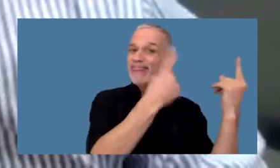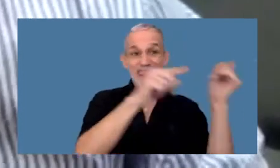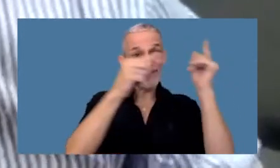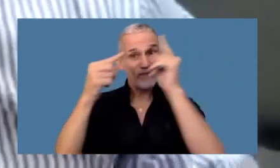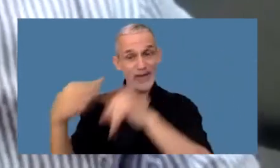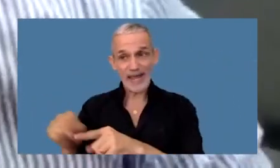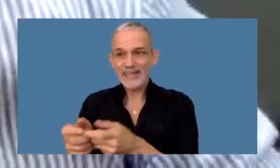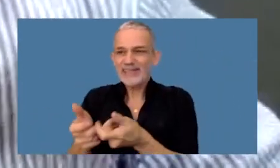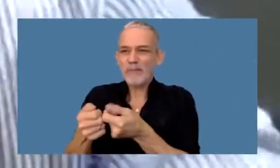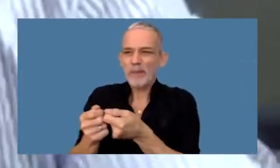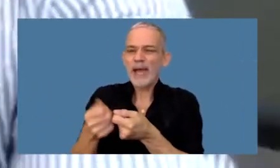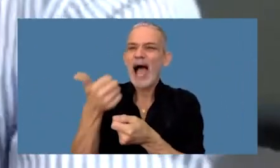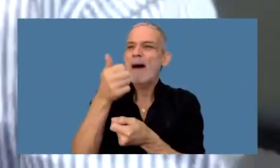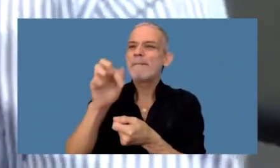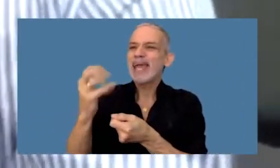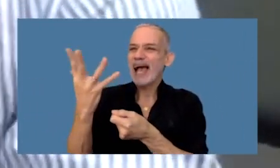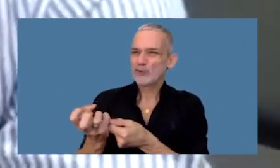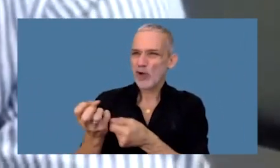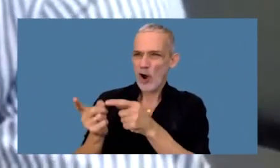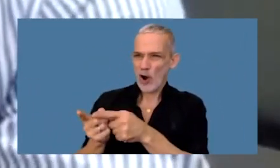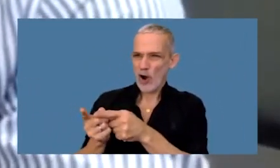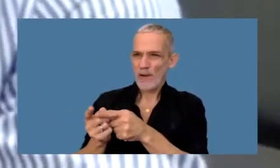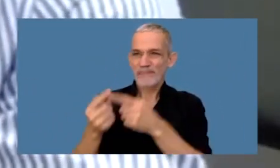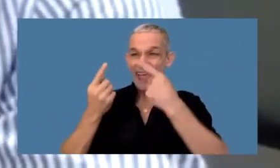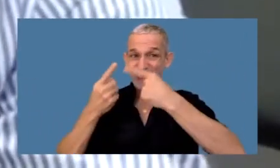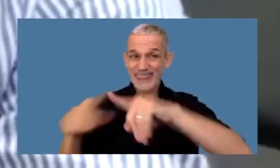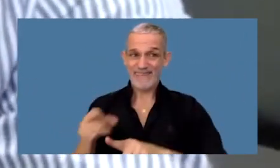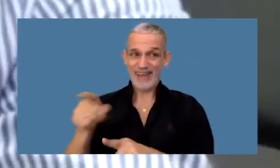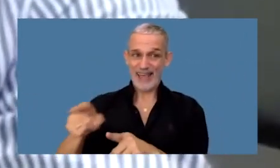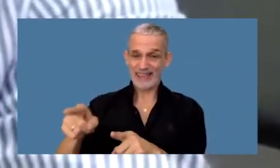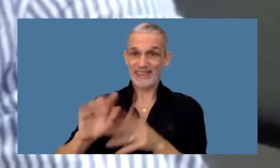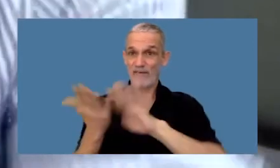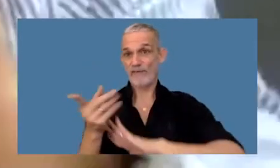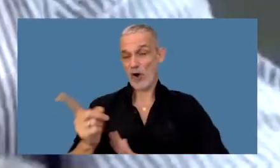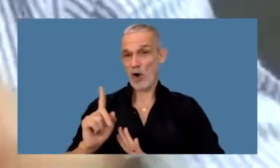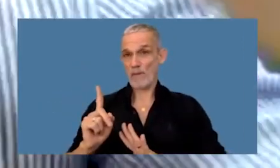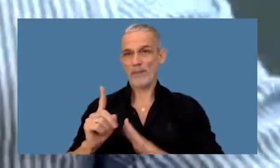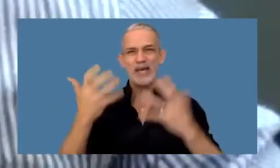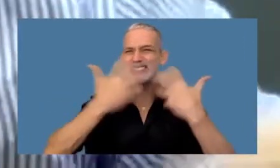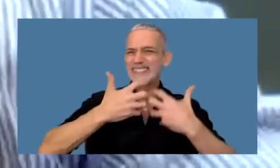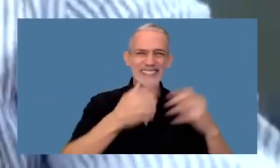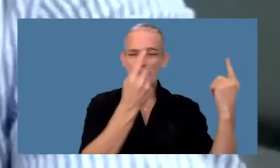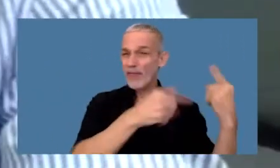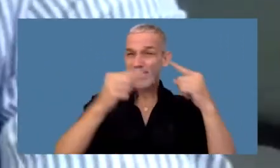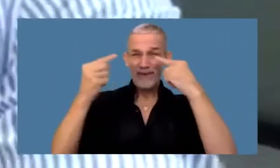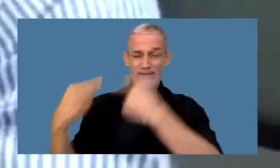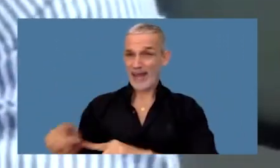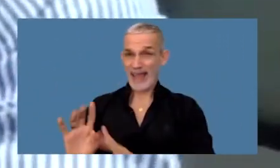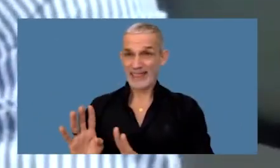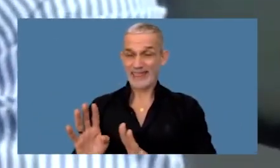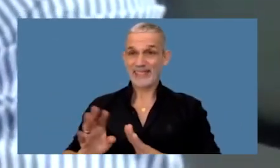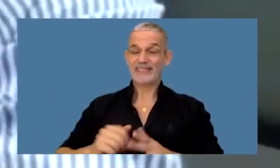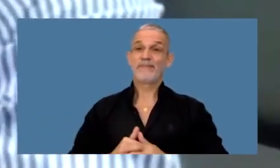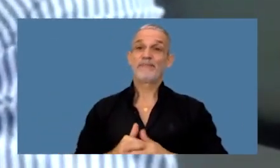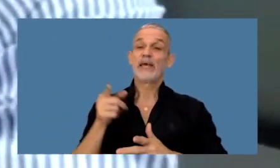mismos que empleamos cuando accedemos a través de aplicaciones en el teléfono son sistemas diferentes y